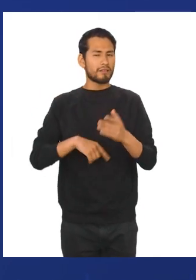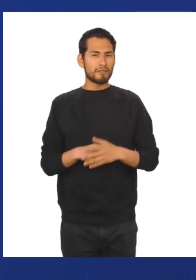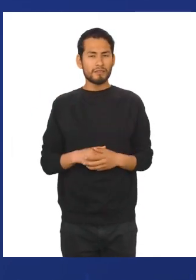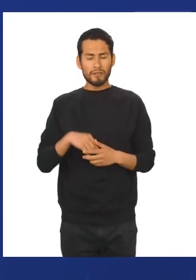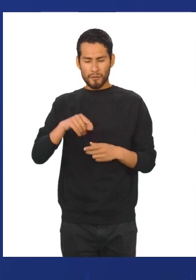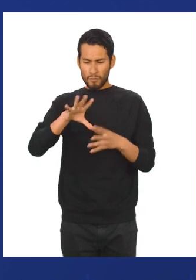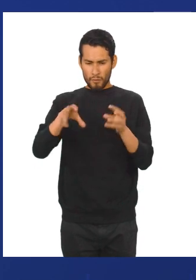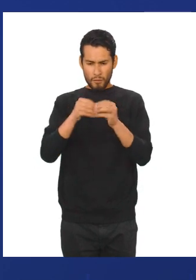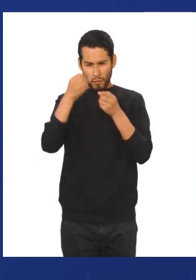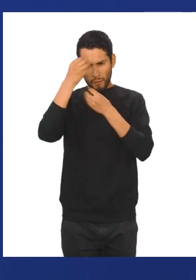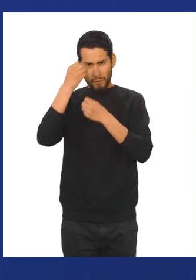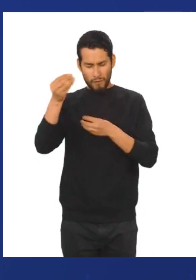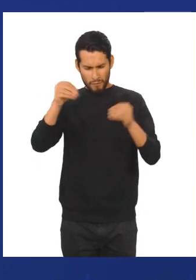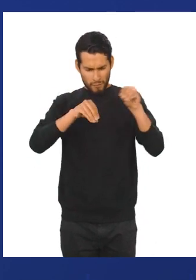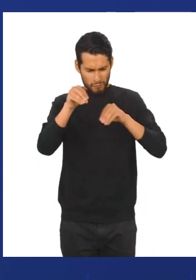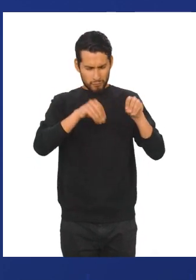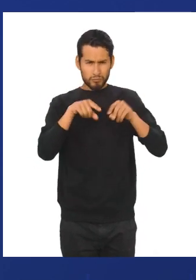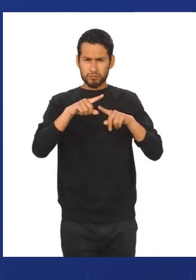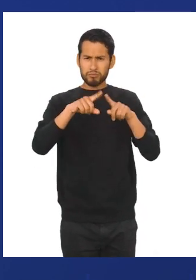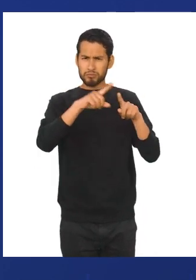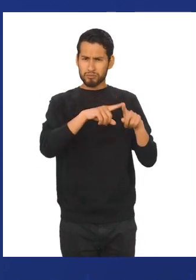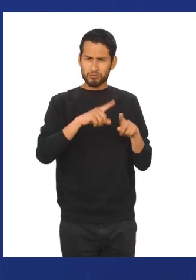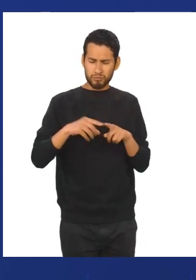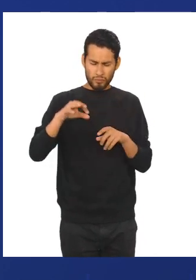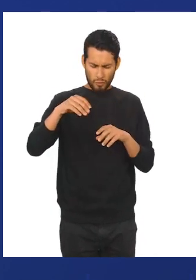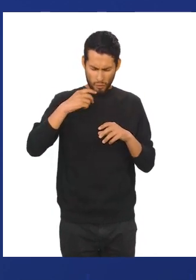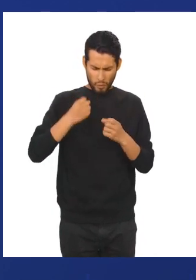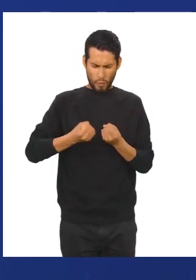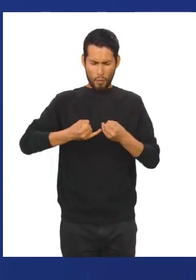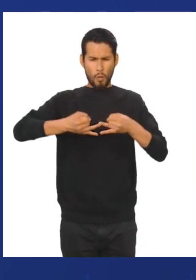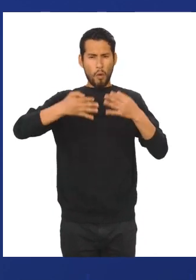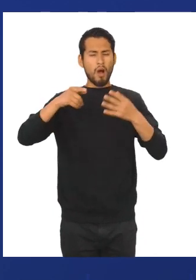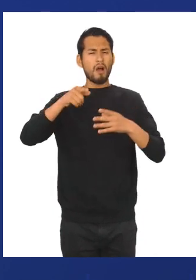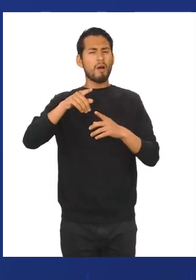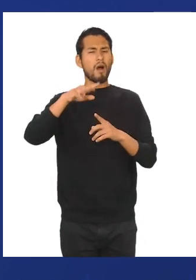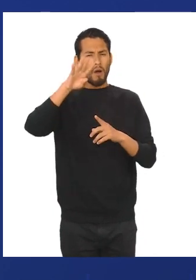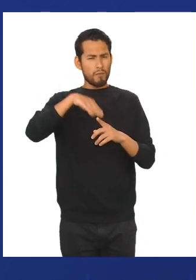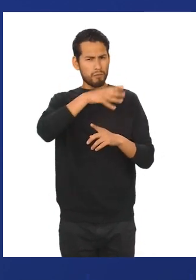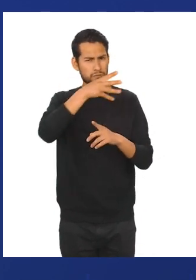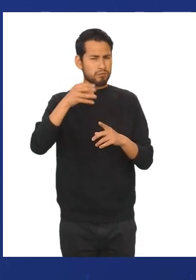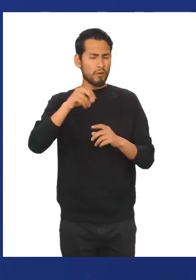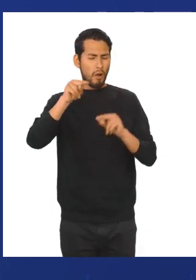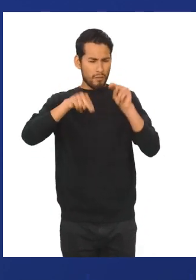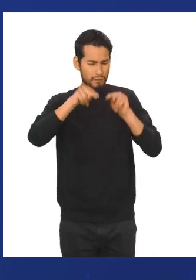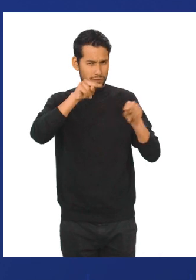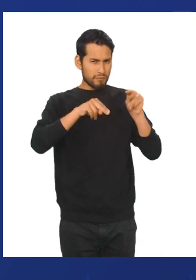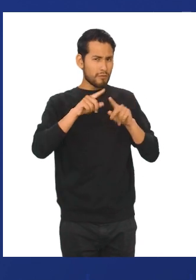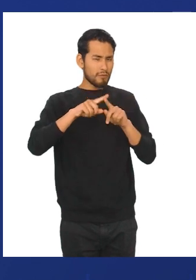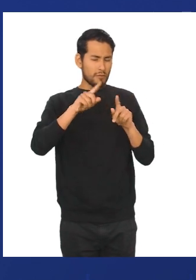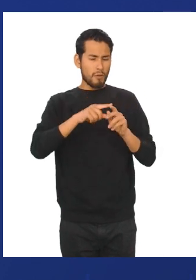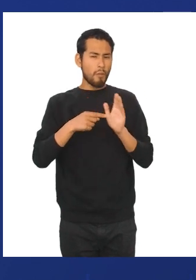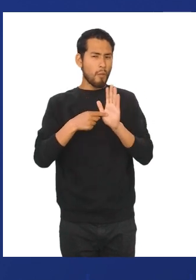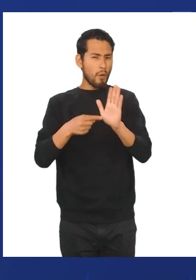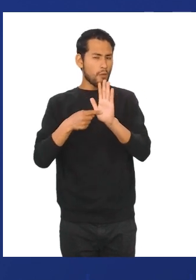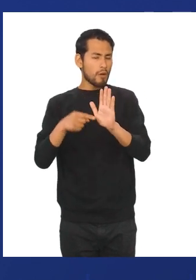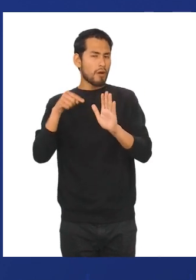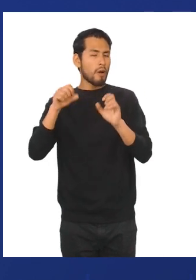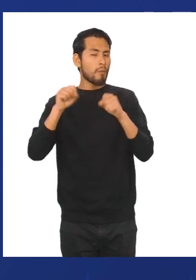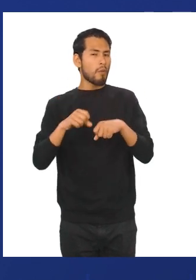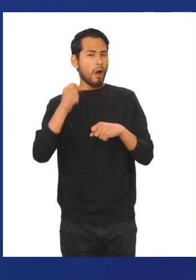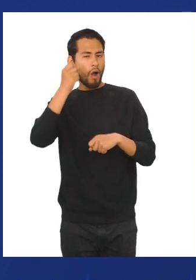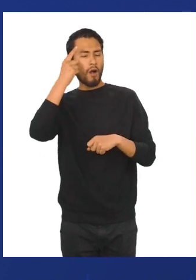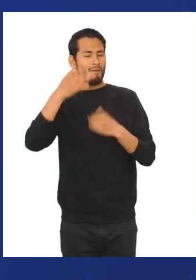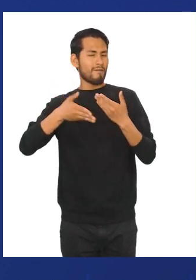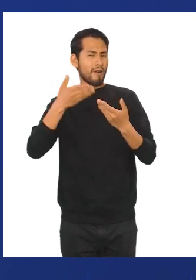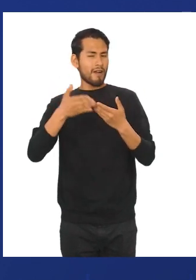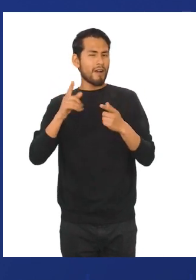procesamiento y análisis de grandes volúmenes de datos, resumidos en tablas, gráficos e indicadores, que permiten la fácil compresión